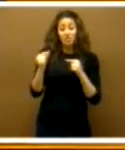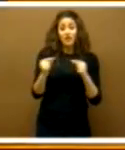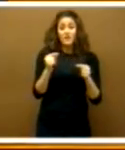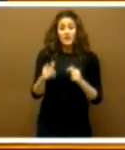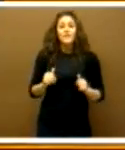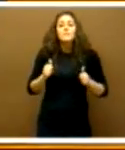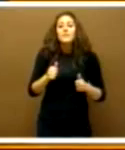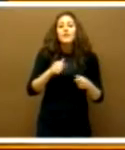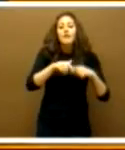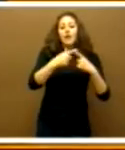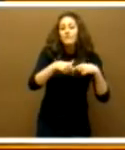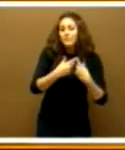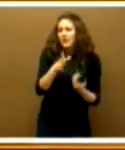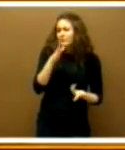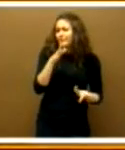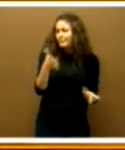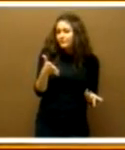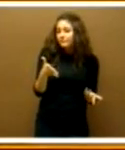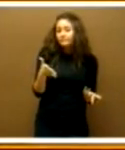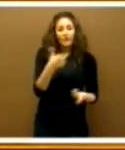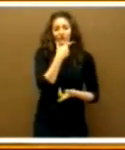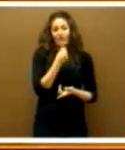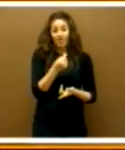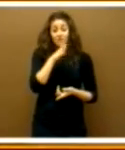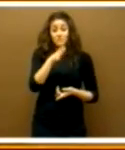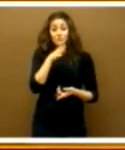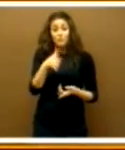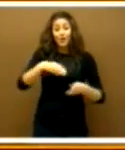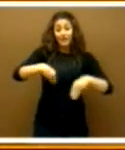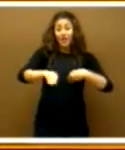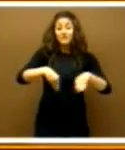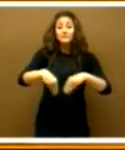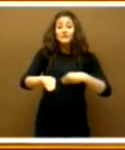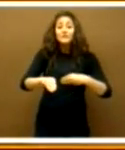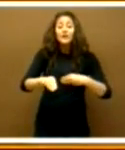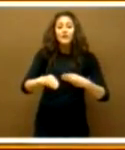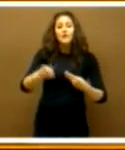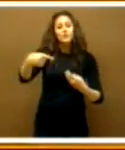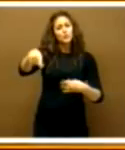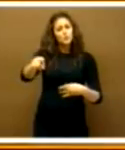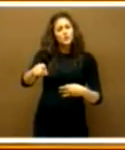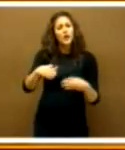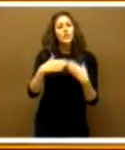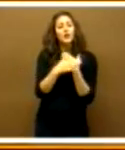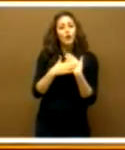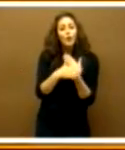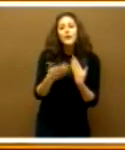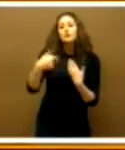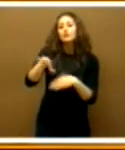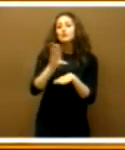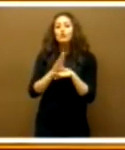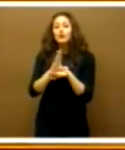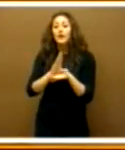de la familia. Y es muy sencillo, señora consejera, porque la estrategia que ustedes, que el Gobierno, que usted, que su